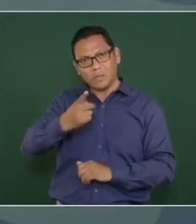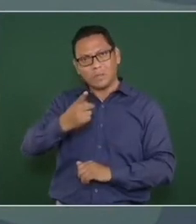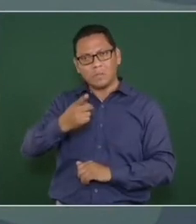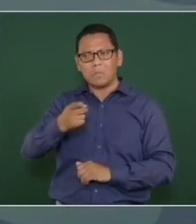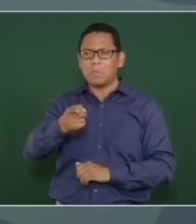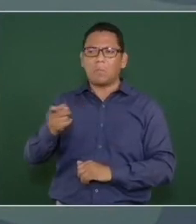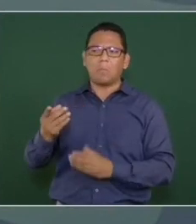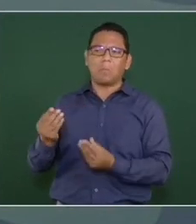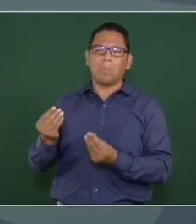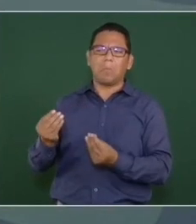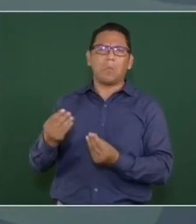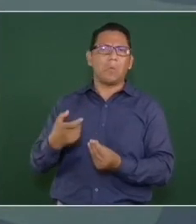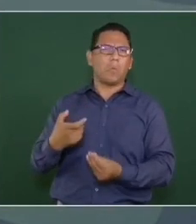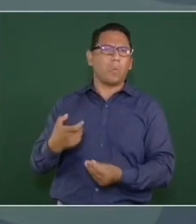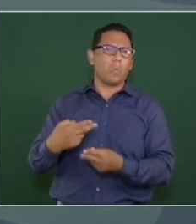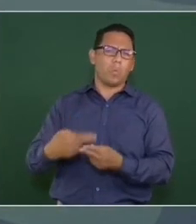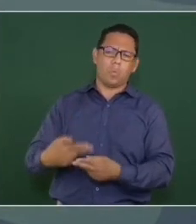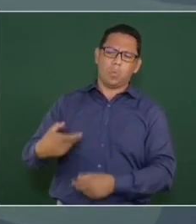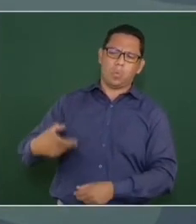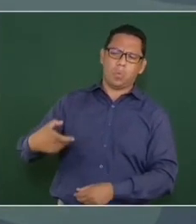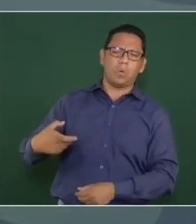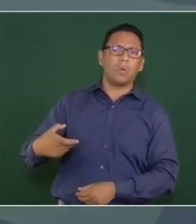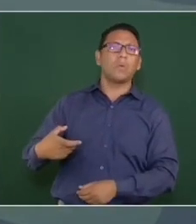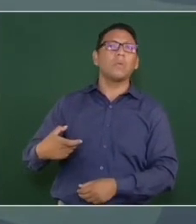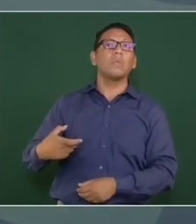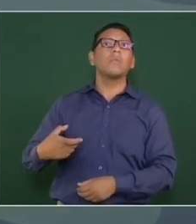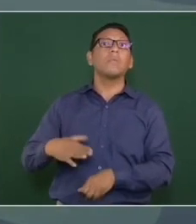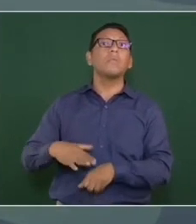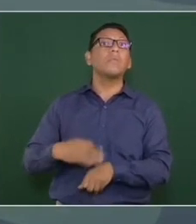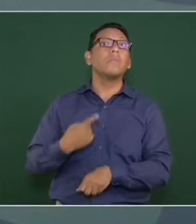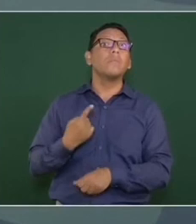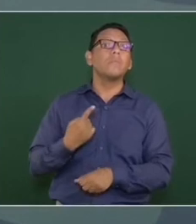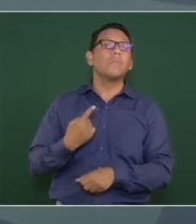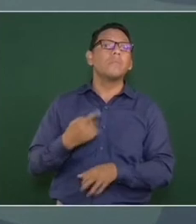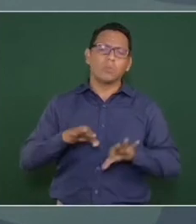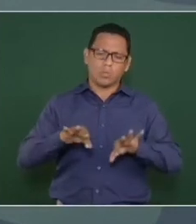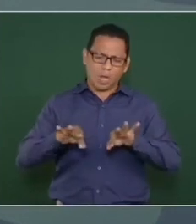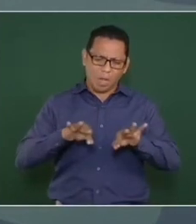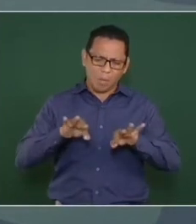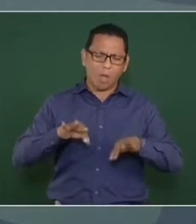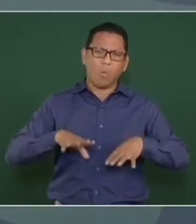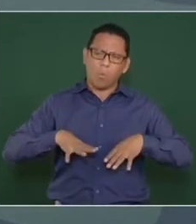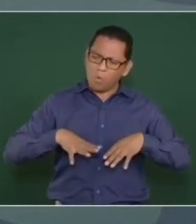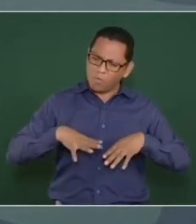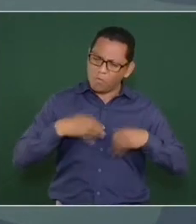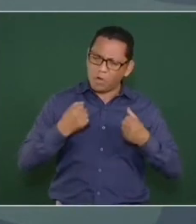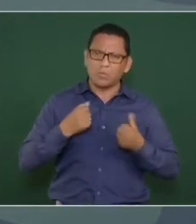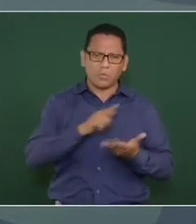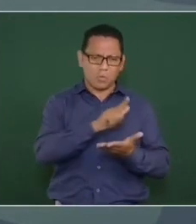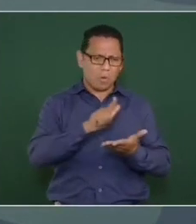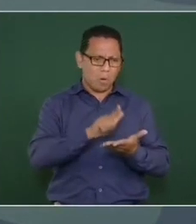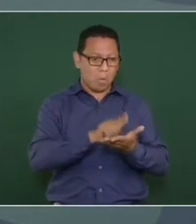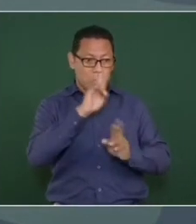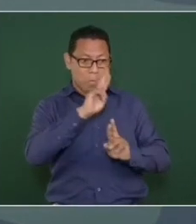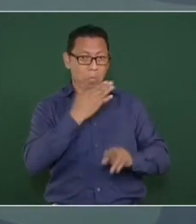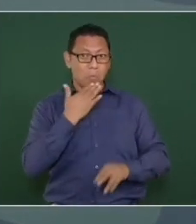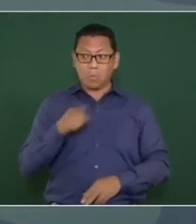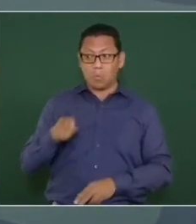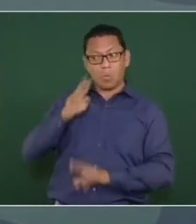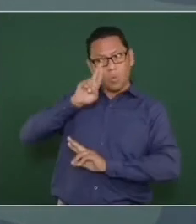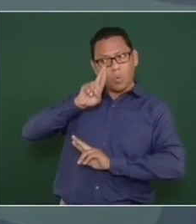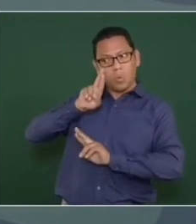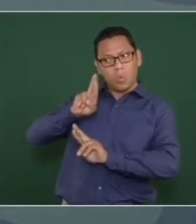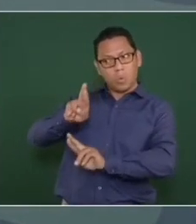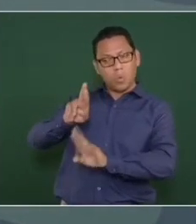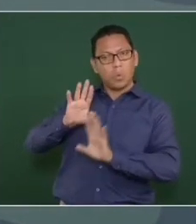muchos tienen dinero porque lo han hecho con esfuerzo, con trabajo y de conformidad con la ley y merecen respeto,